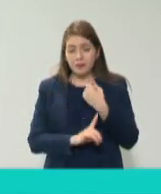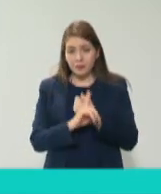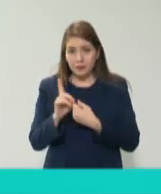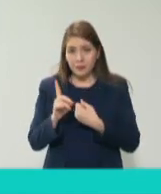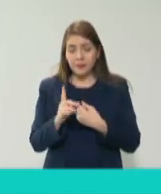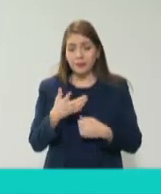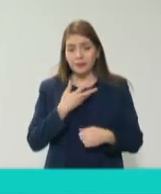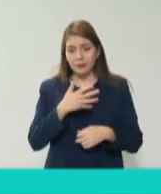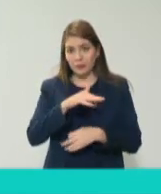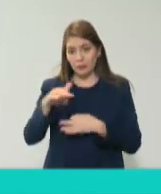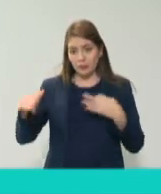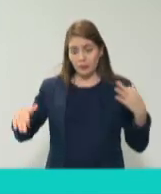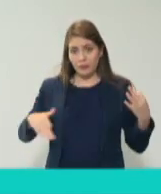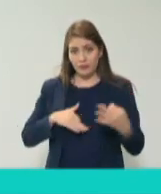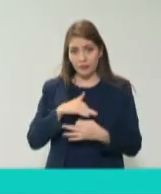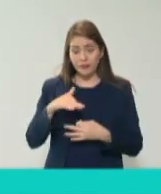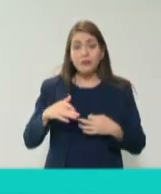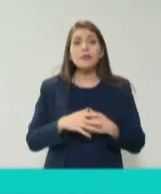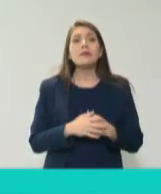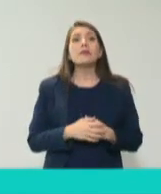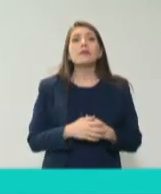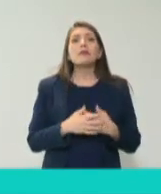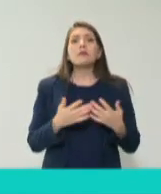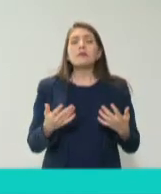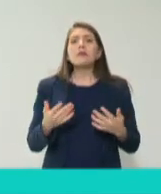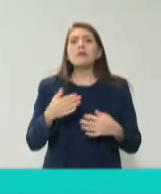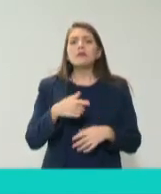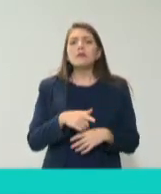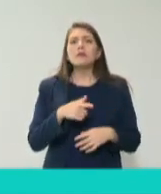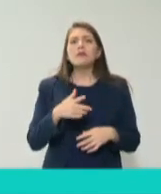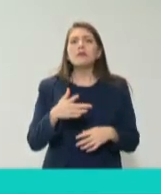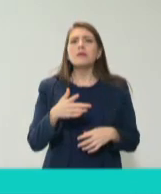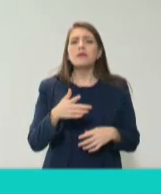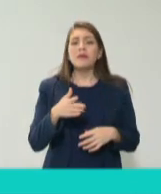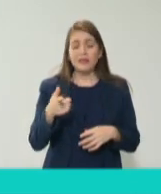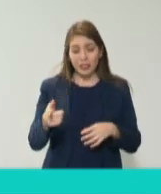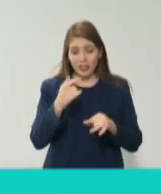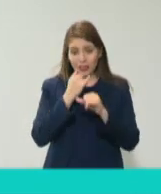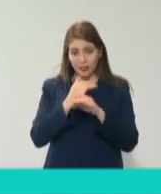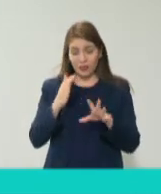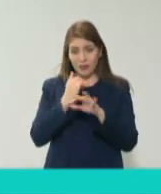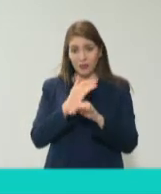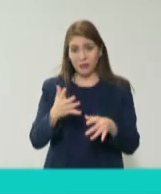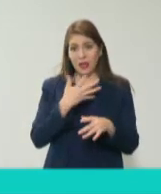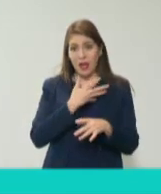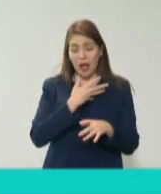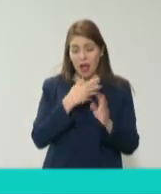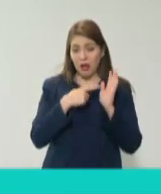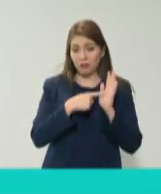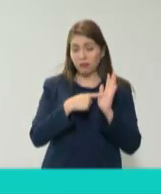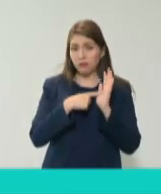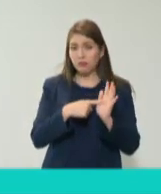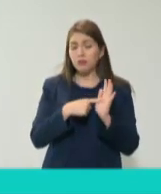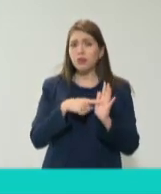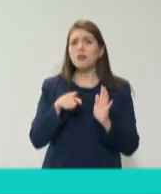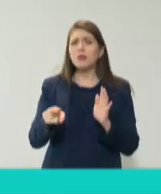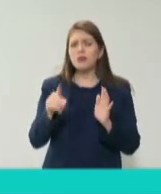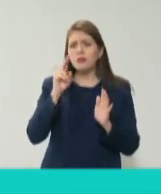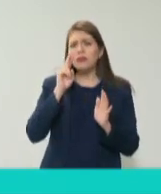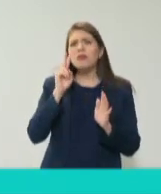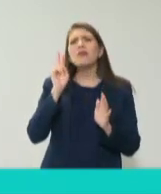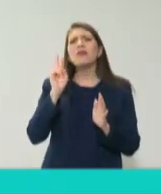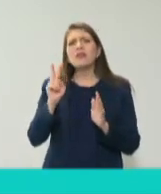conversos de la transparencia y creemos en ella con toda la información disponible que tenemos qué podemos hacer